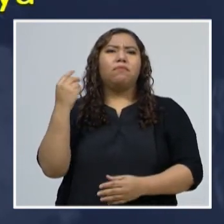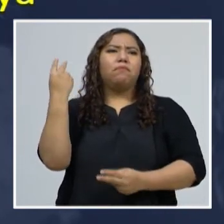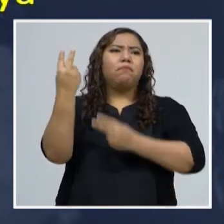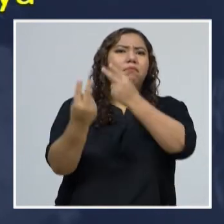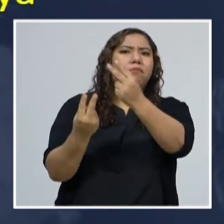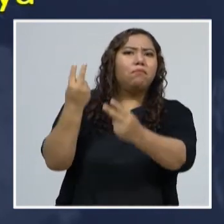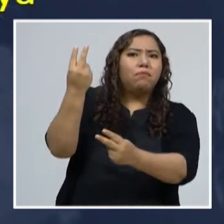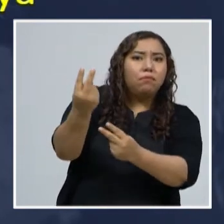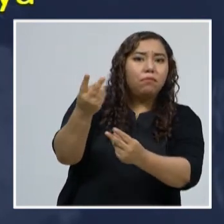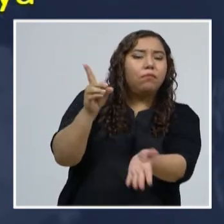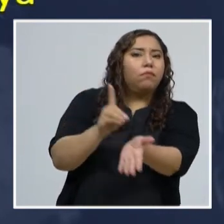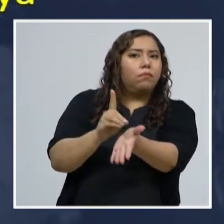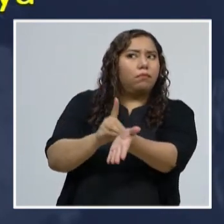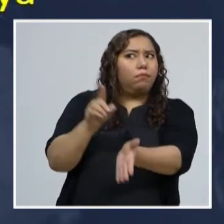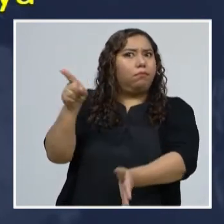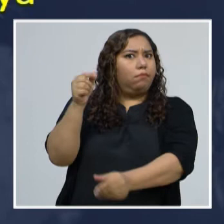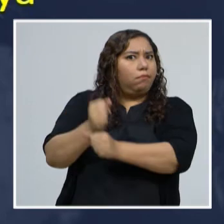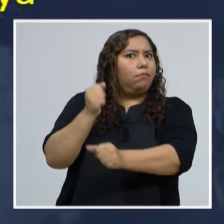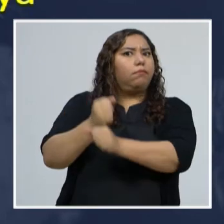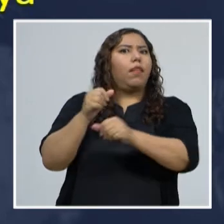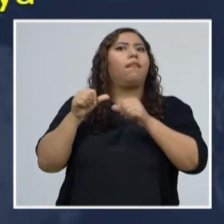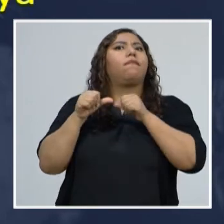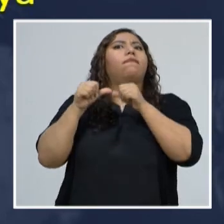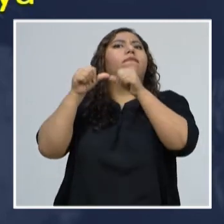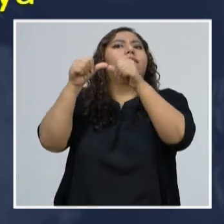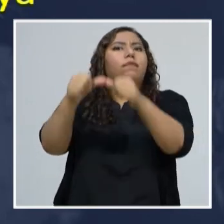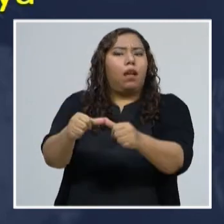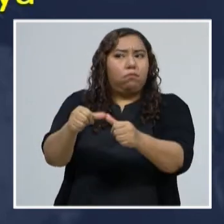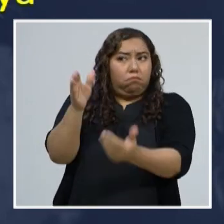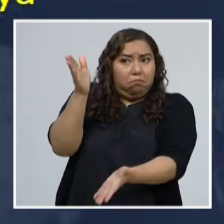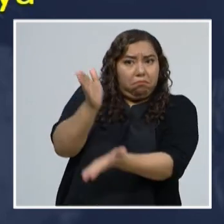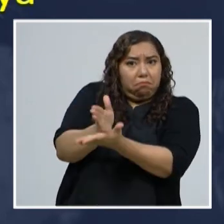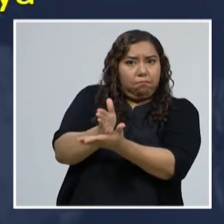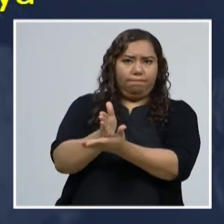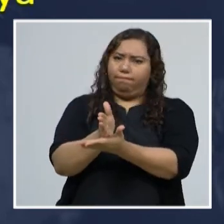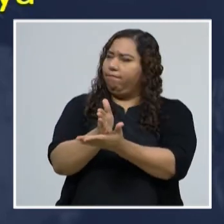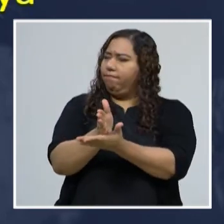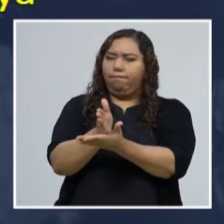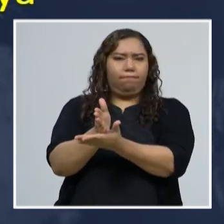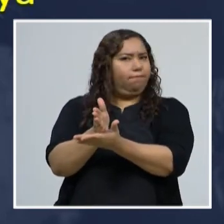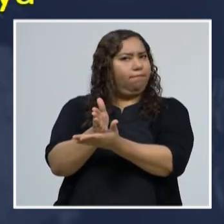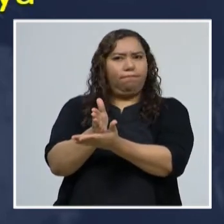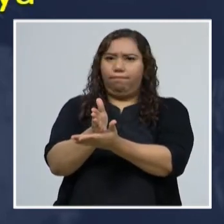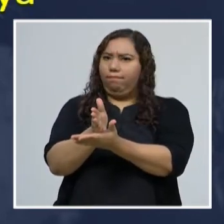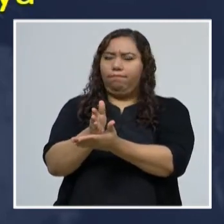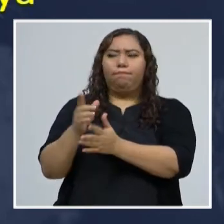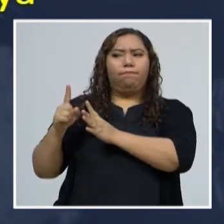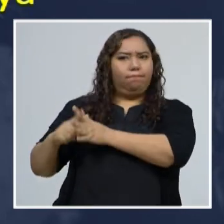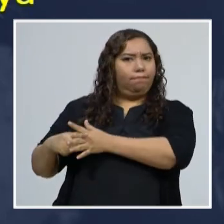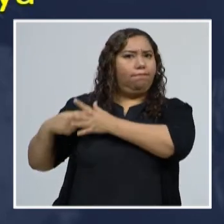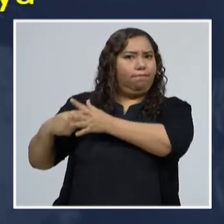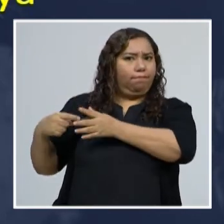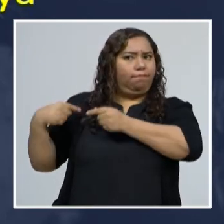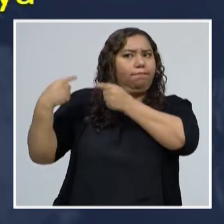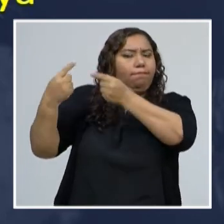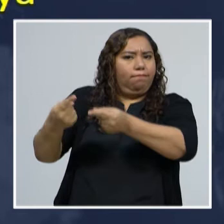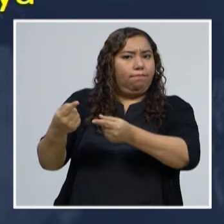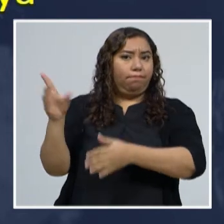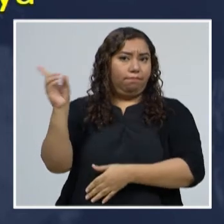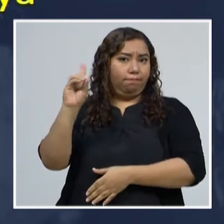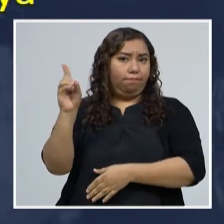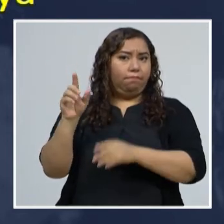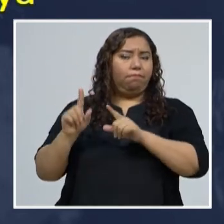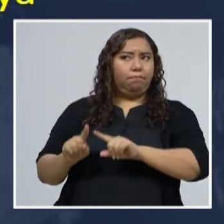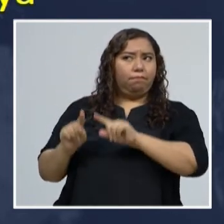COVID continúan trabajando, no han parado ningún día de trabajar en los últimos meses. Estarán en las siguientes comunidades, Aldea